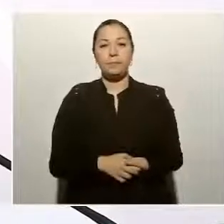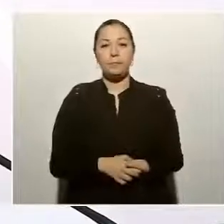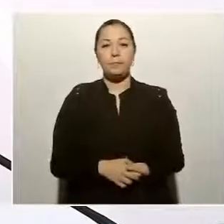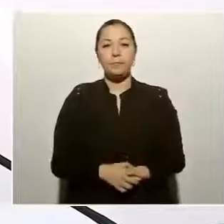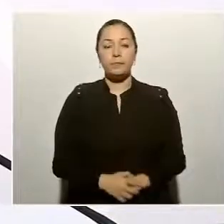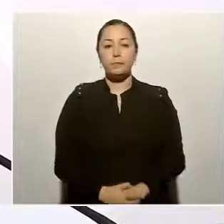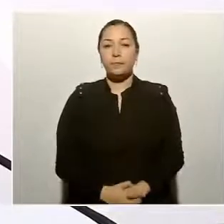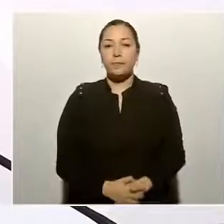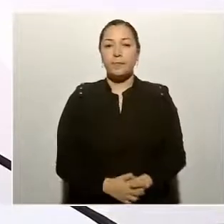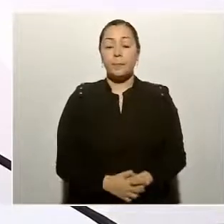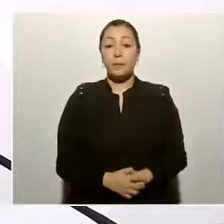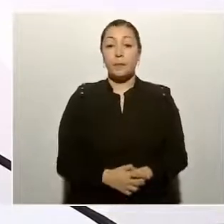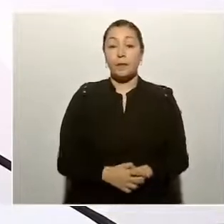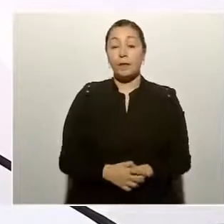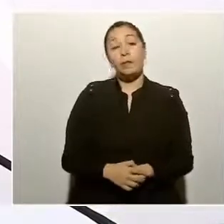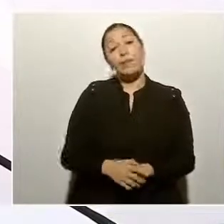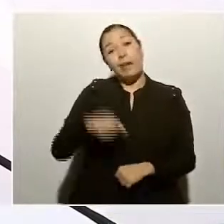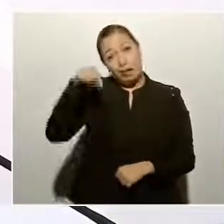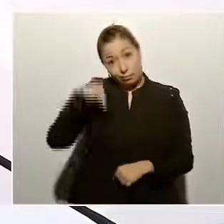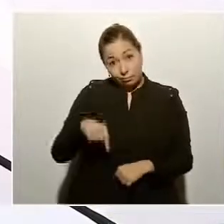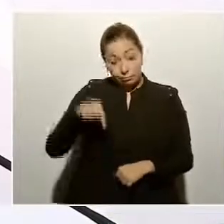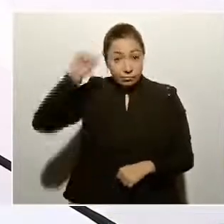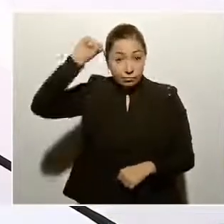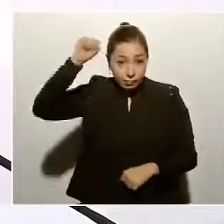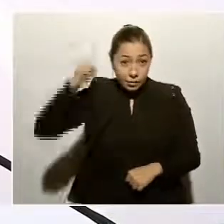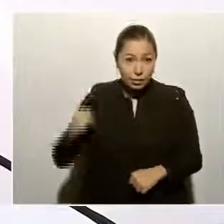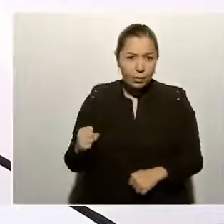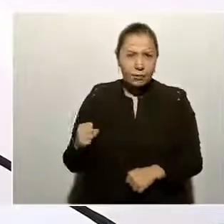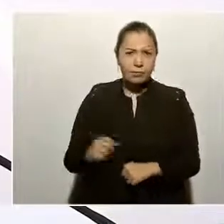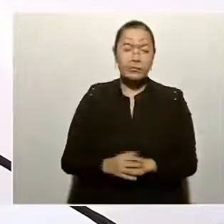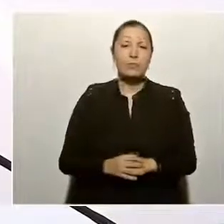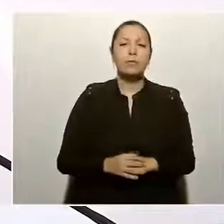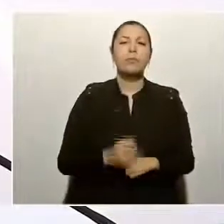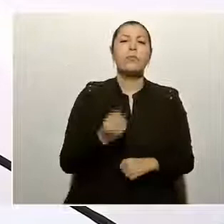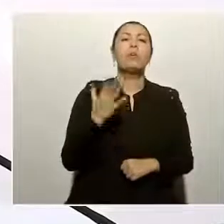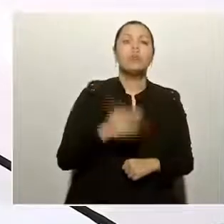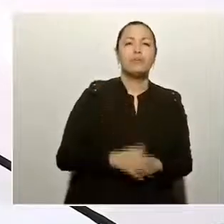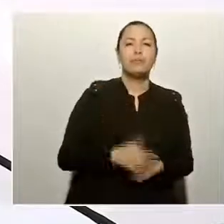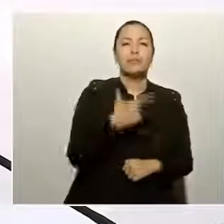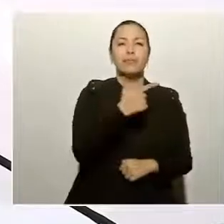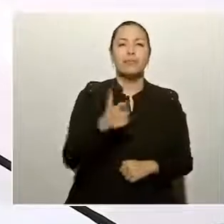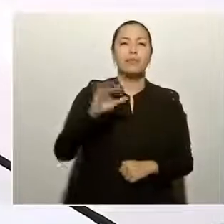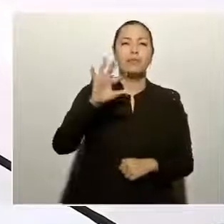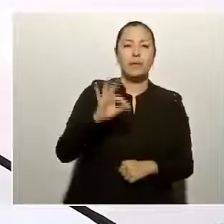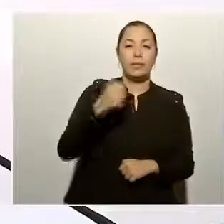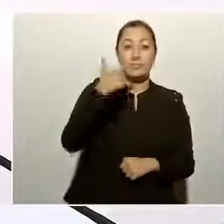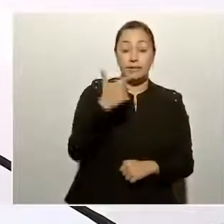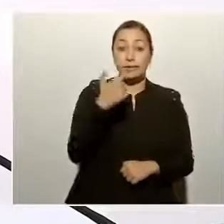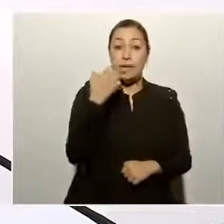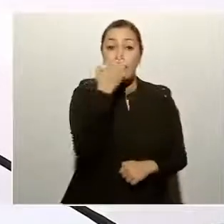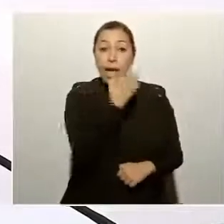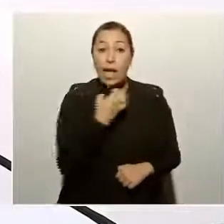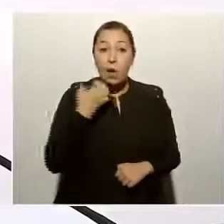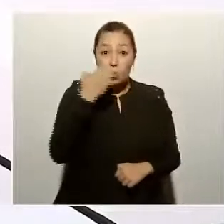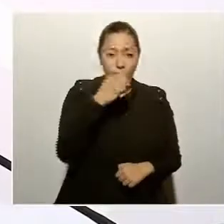En Sinaloa, 747 escuelas